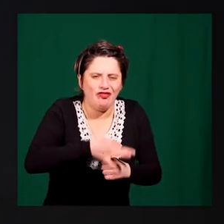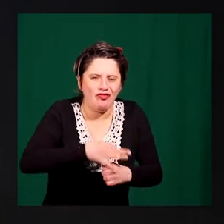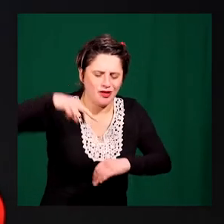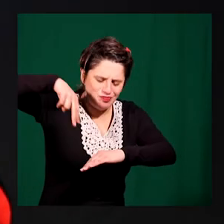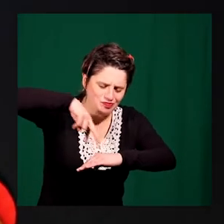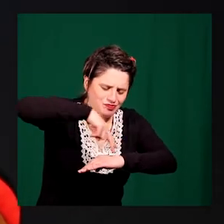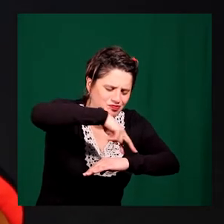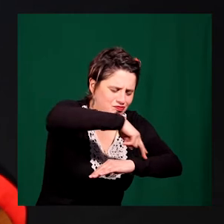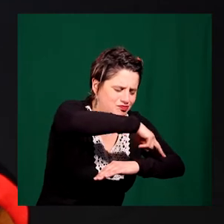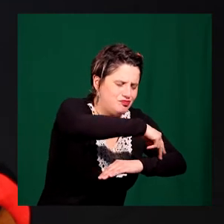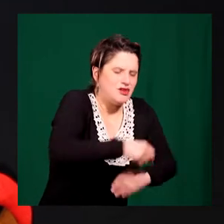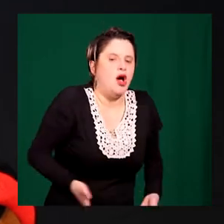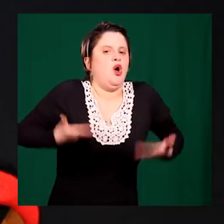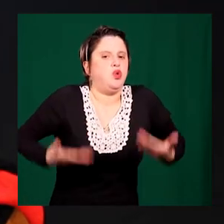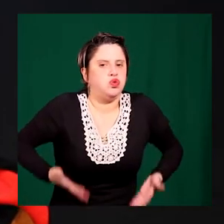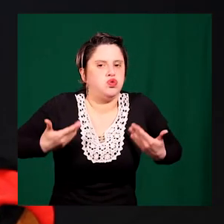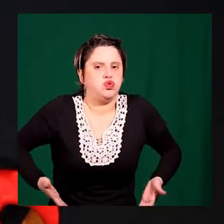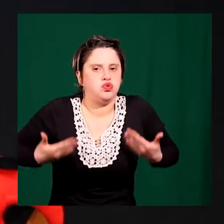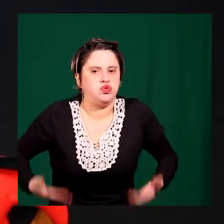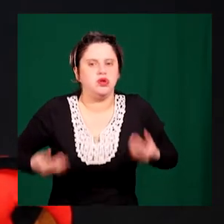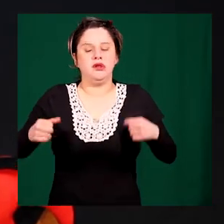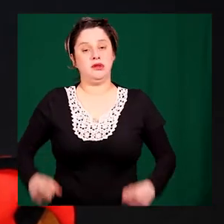caminar! ¡Ay, y bajito!